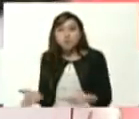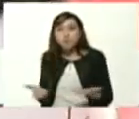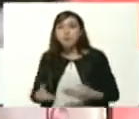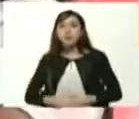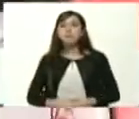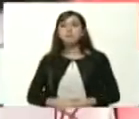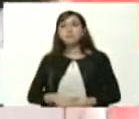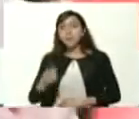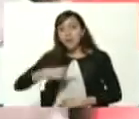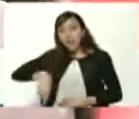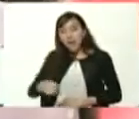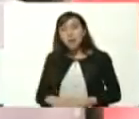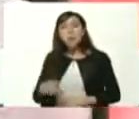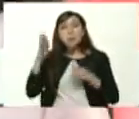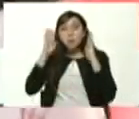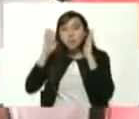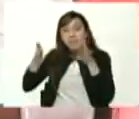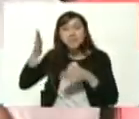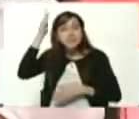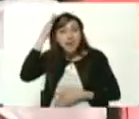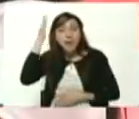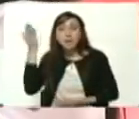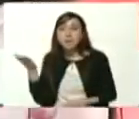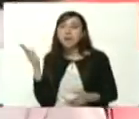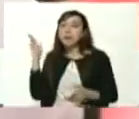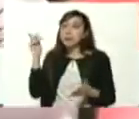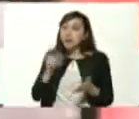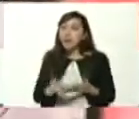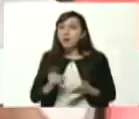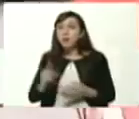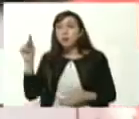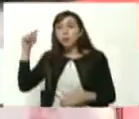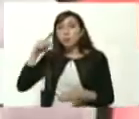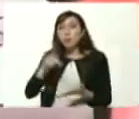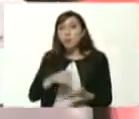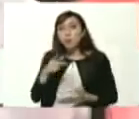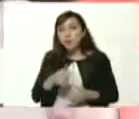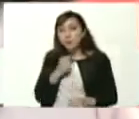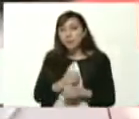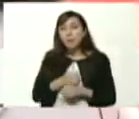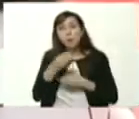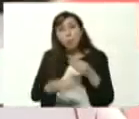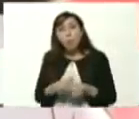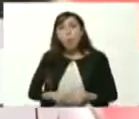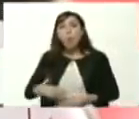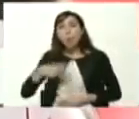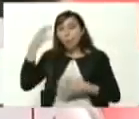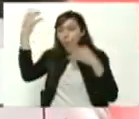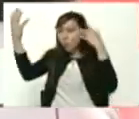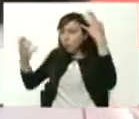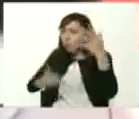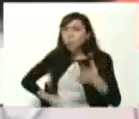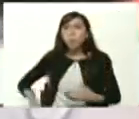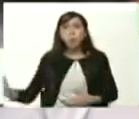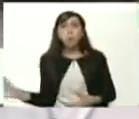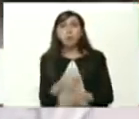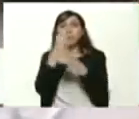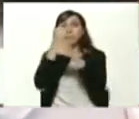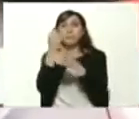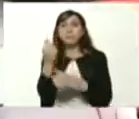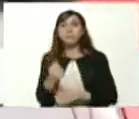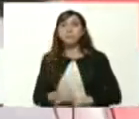están centrados conocen hacia donde quieren ir saben hacia donde quieren ir y están trabajando para conquistar sus sueños y para conquistar sus metas